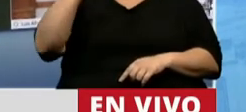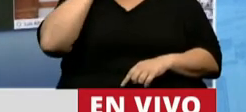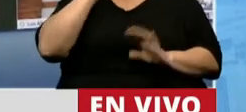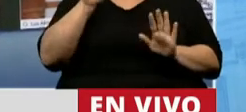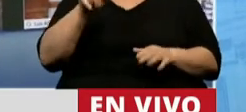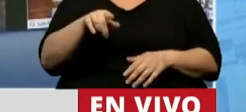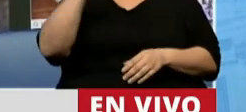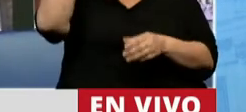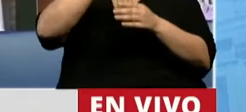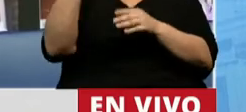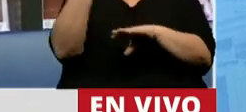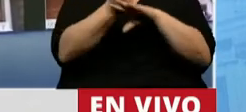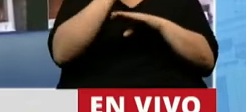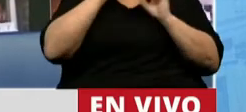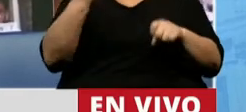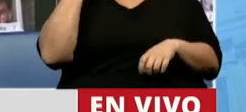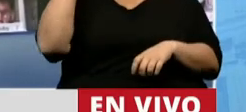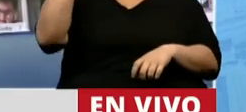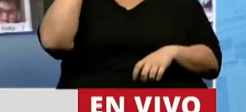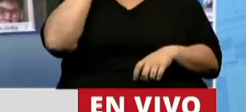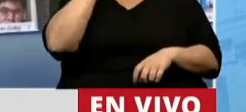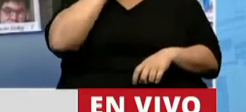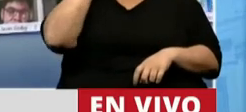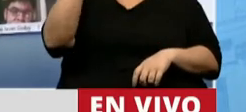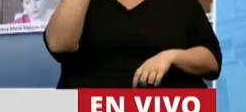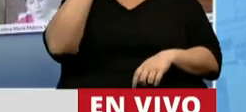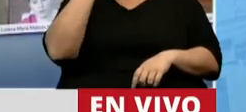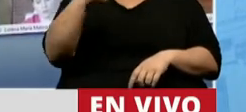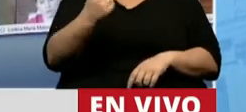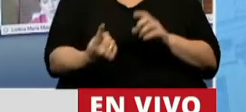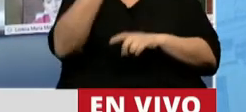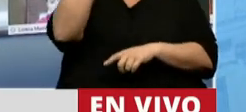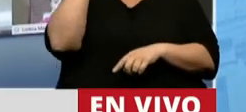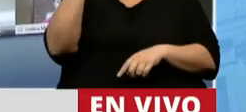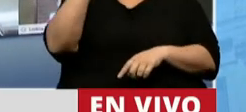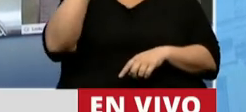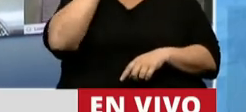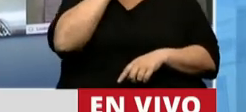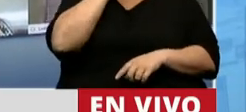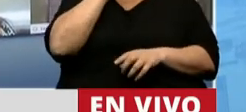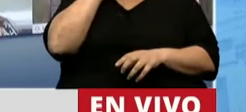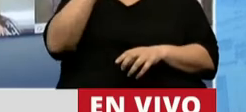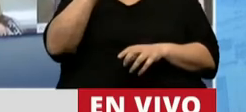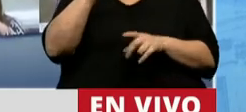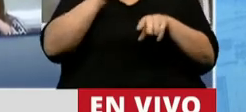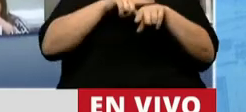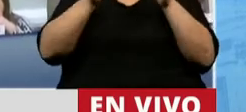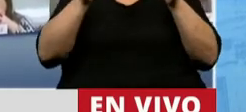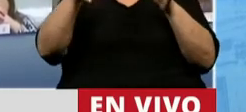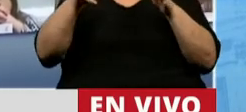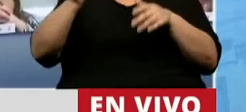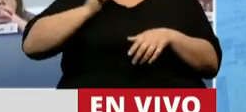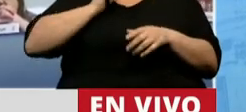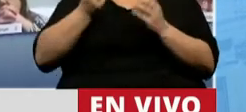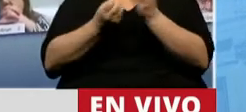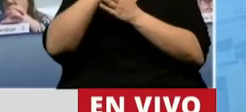fue elegido secretario general de la CGT Regional Córdoba, la primer CGT que se normaliza en tiempos de